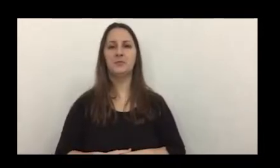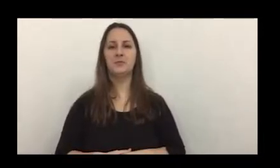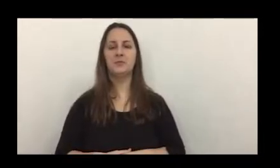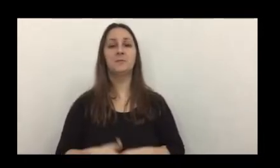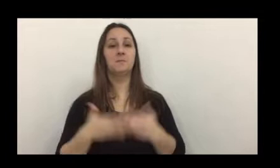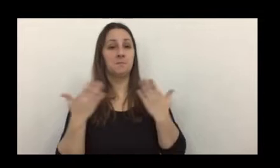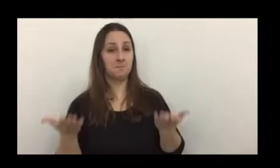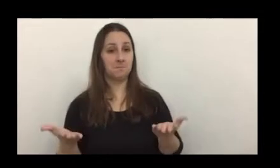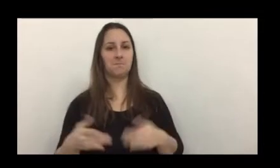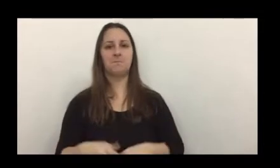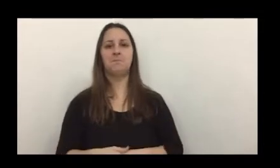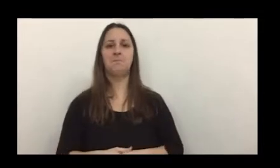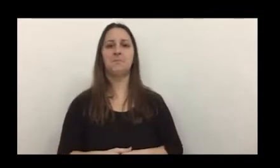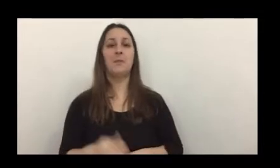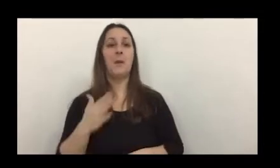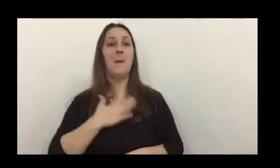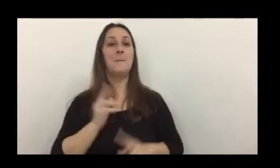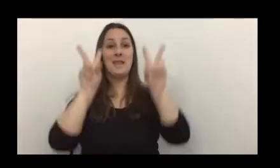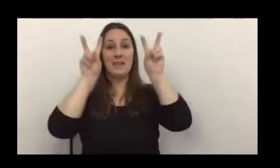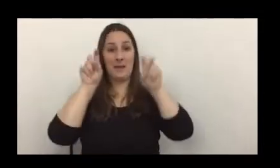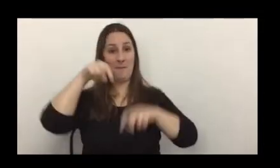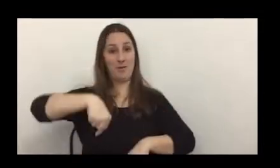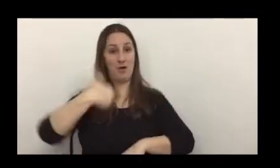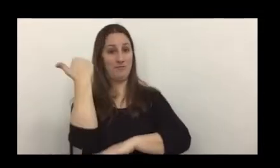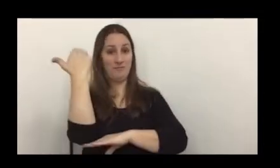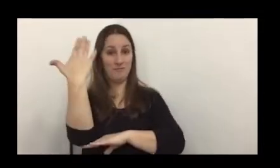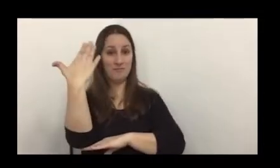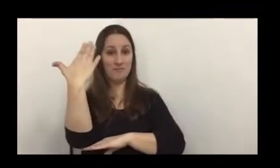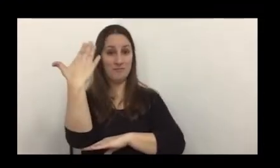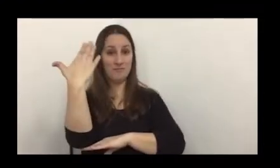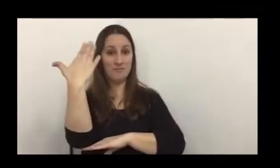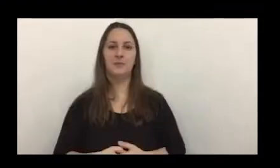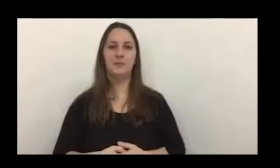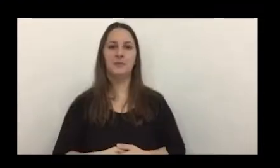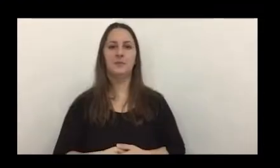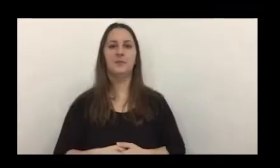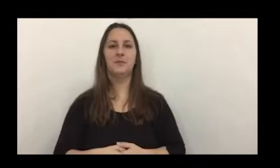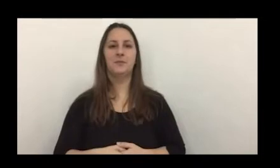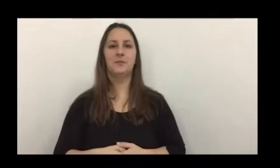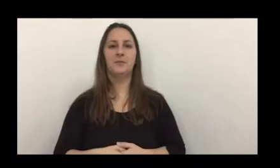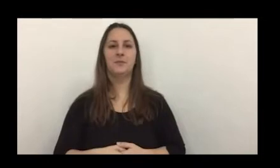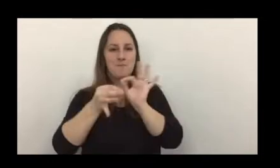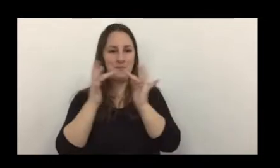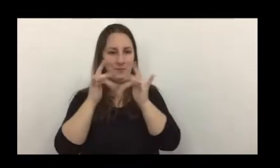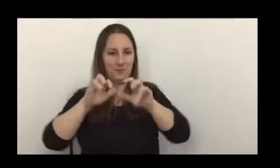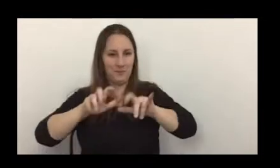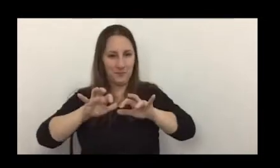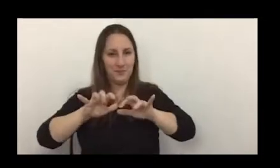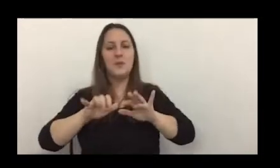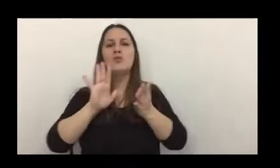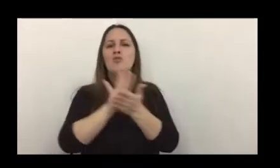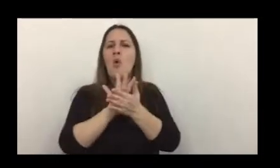Bueno, mi tema de exposición es criptomonedas, tratamiento fiscal de las